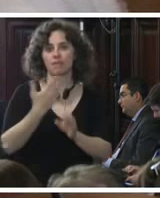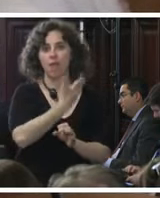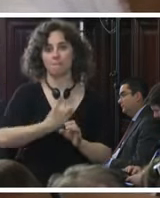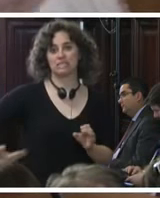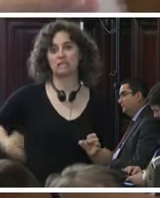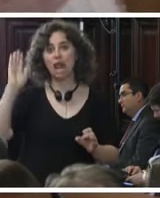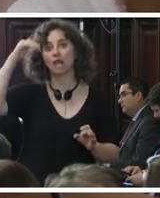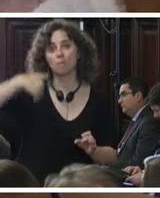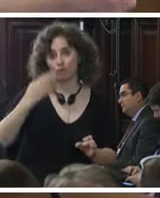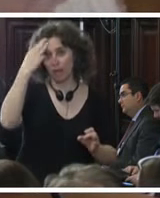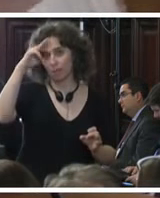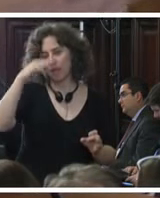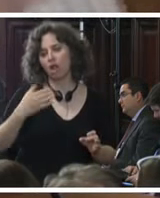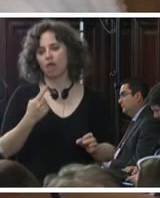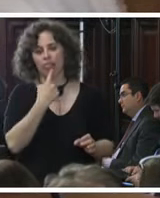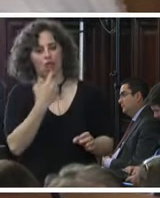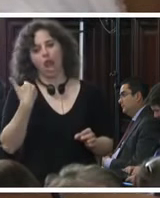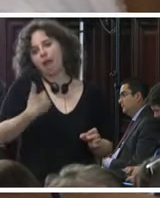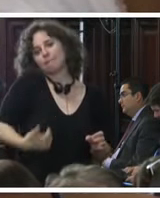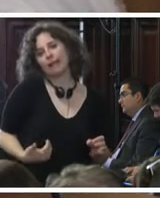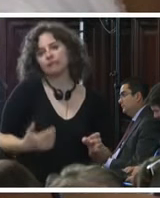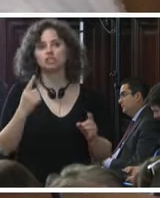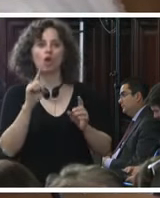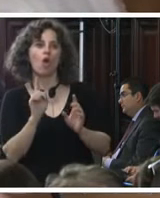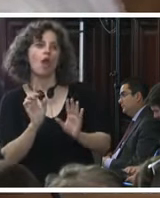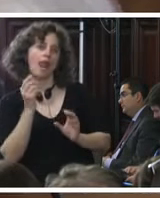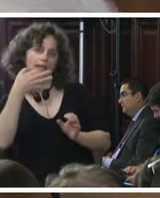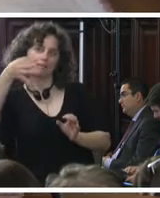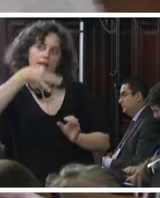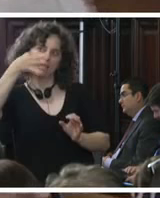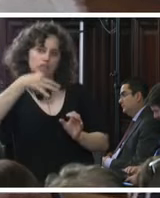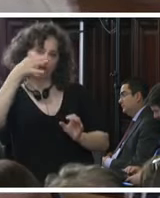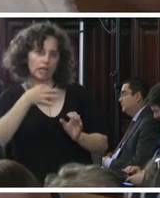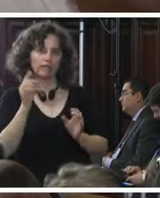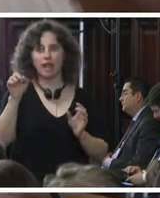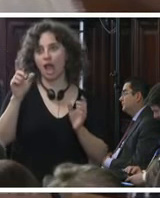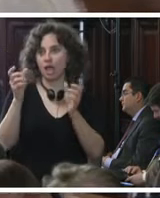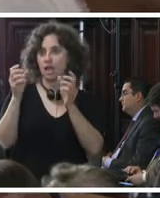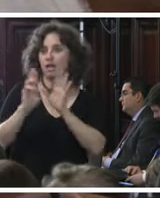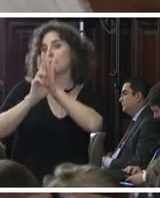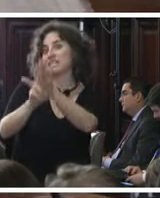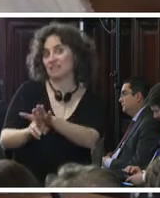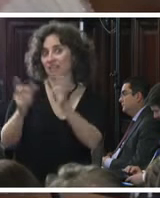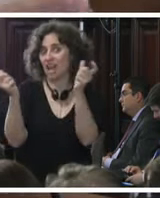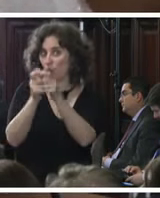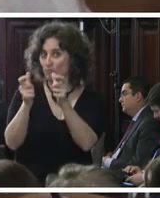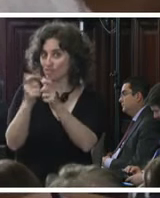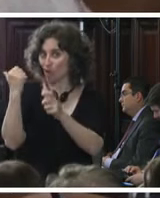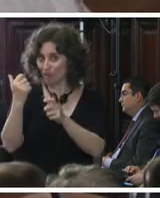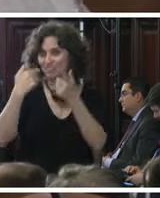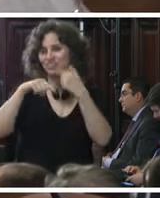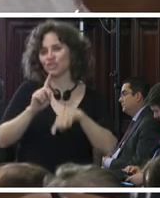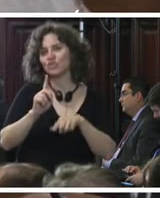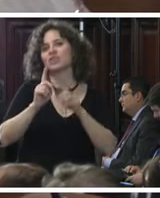lamentó las declaraciones de la señora comisionada eso está en esta nota entonces no sabemos si él tiene la vocería sobre la